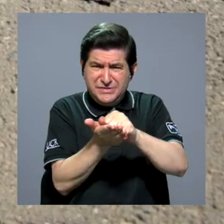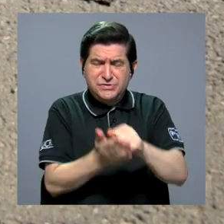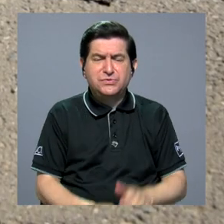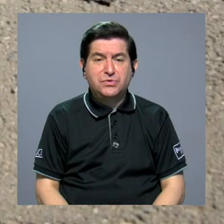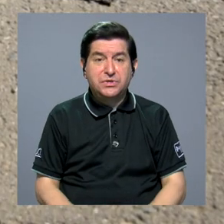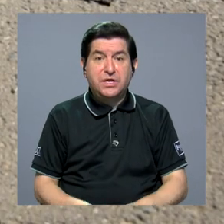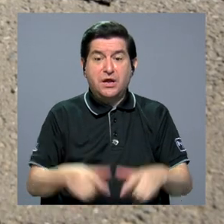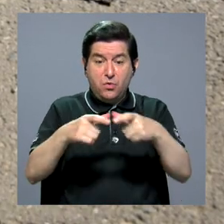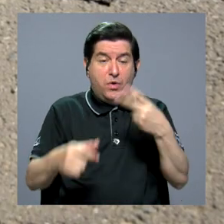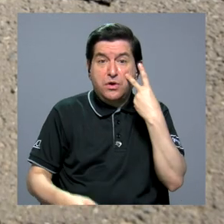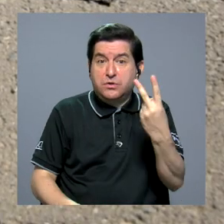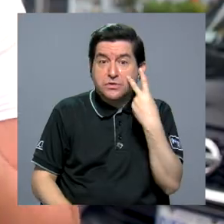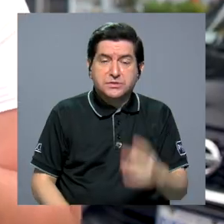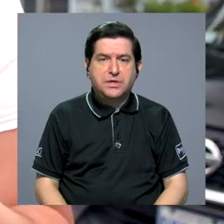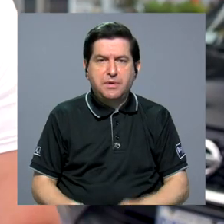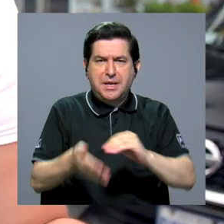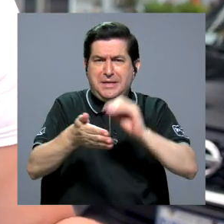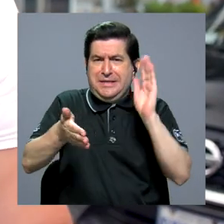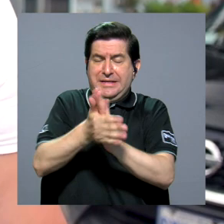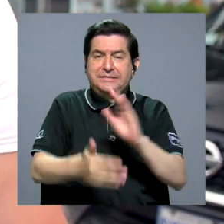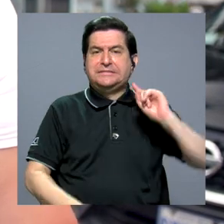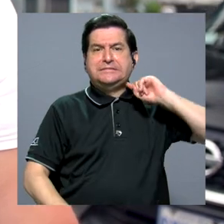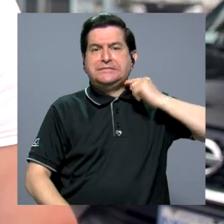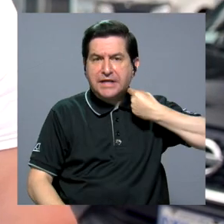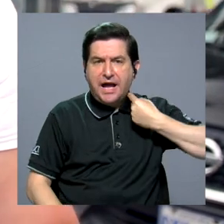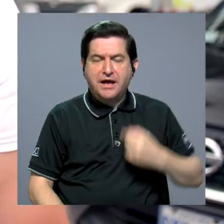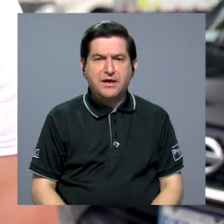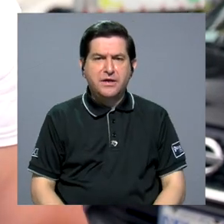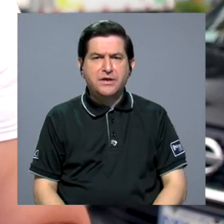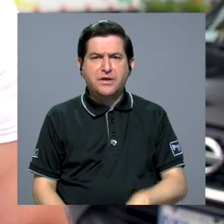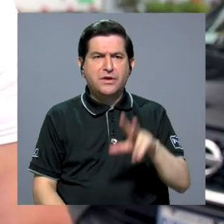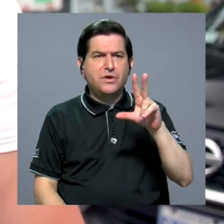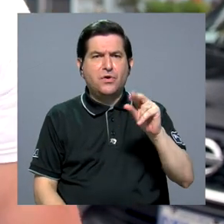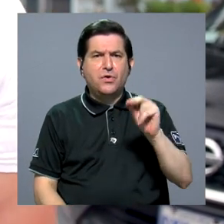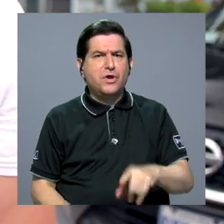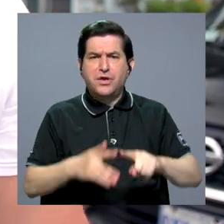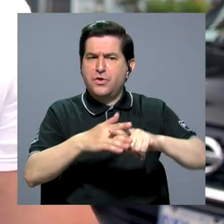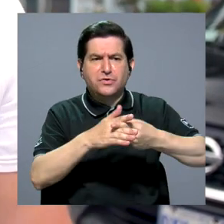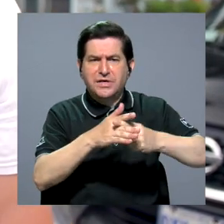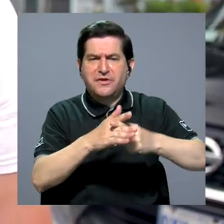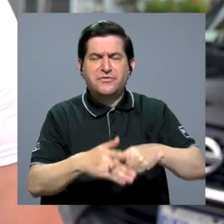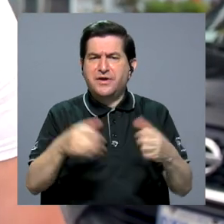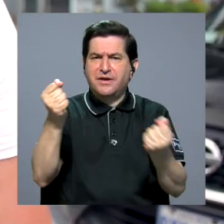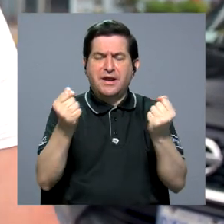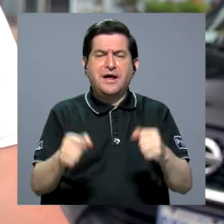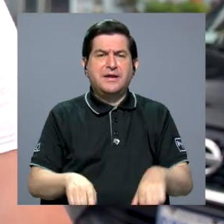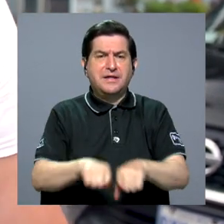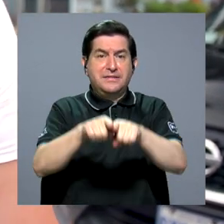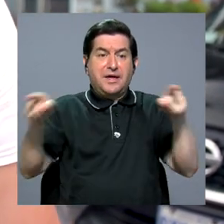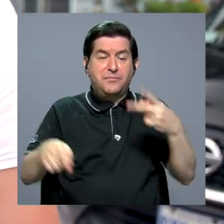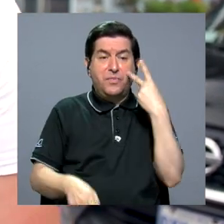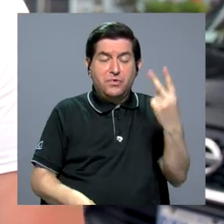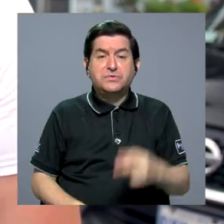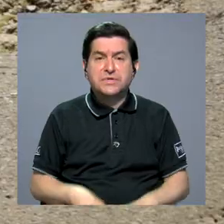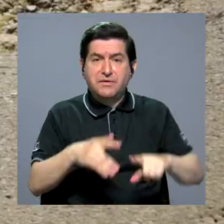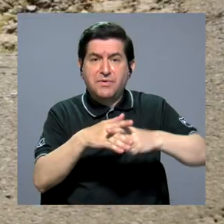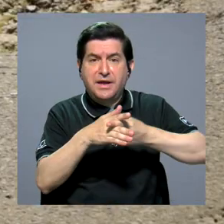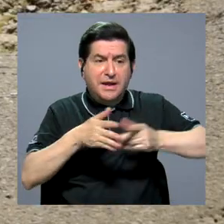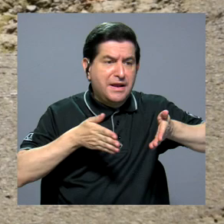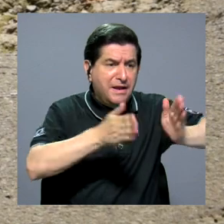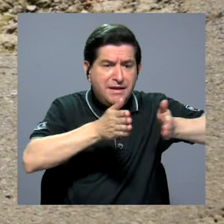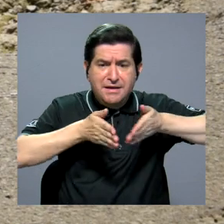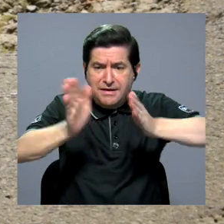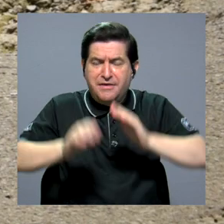pasa que hay huecos que no se ven, el marchamo, carísimo, y nadie le da a uno para el mantenimiento del vehículo, pero tampoco se ve el marchamo en